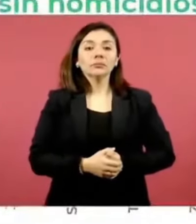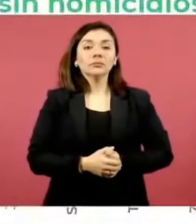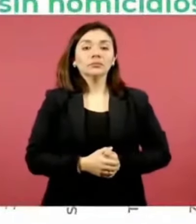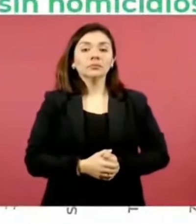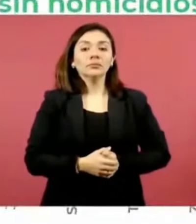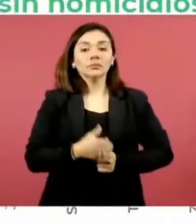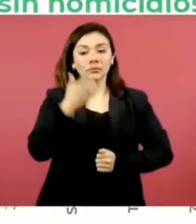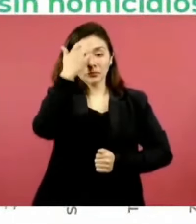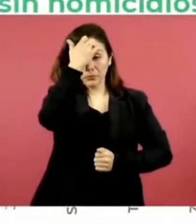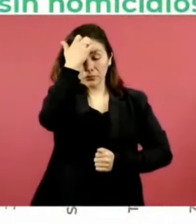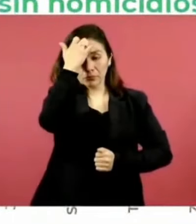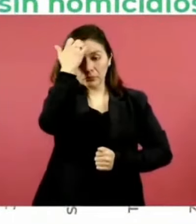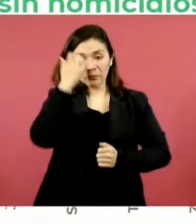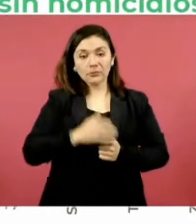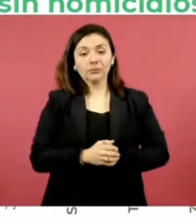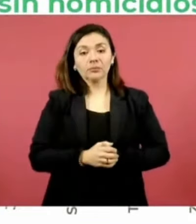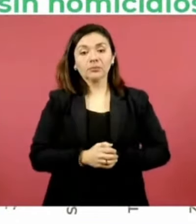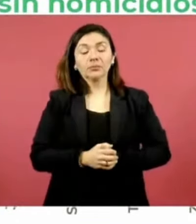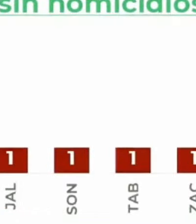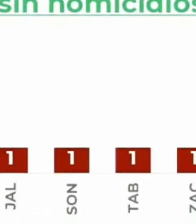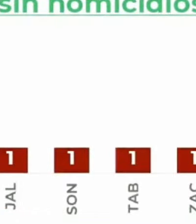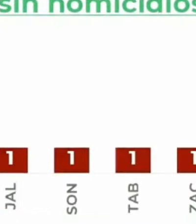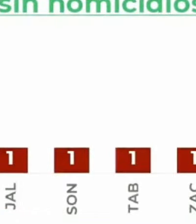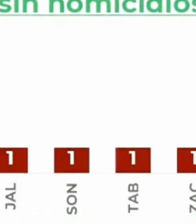17 estados sin homicidios